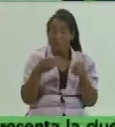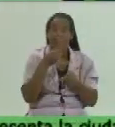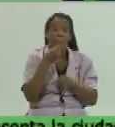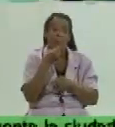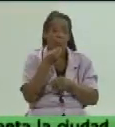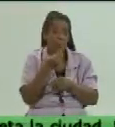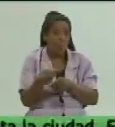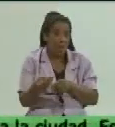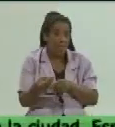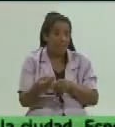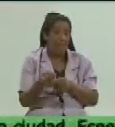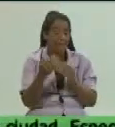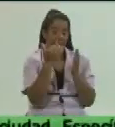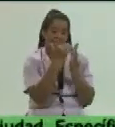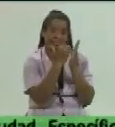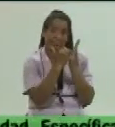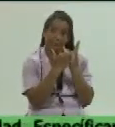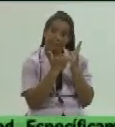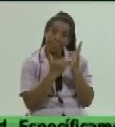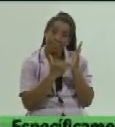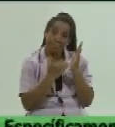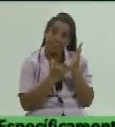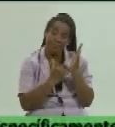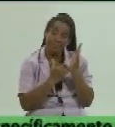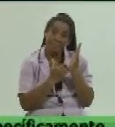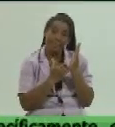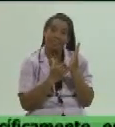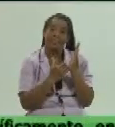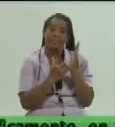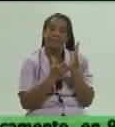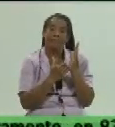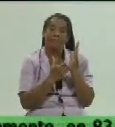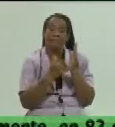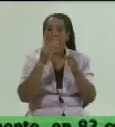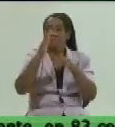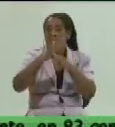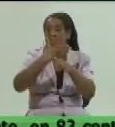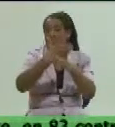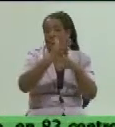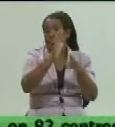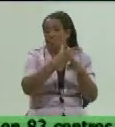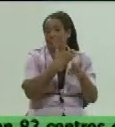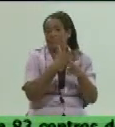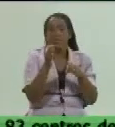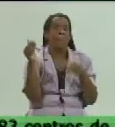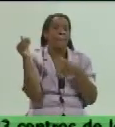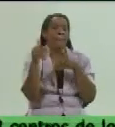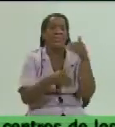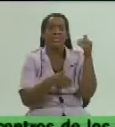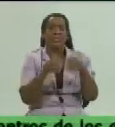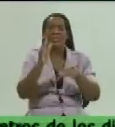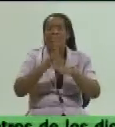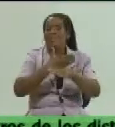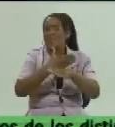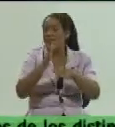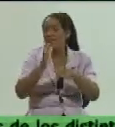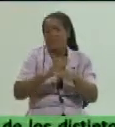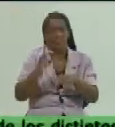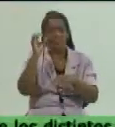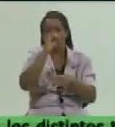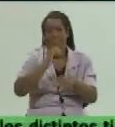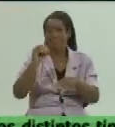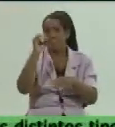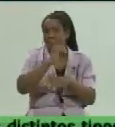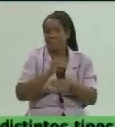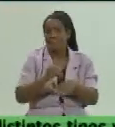composición hay una es una composición heterogénea o donde participan varios actores dentro de los cuales están los